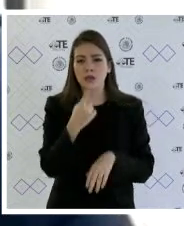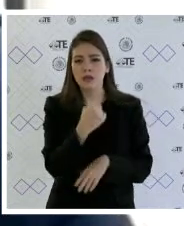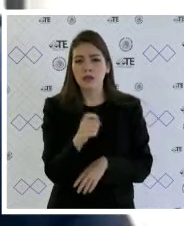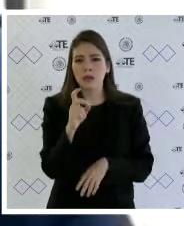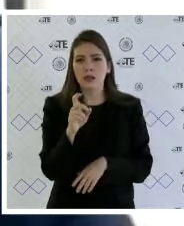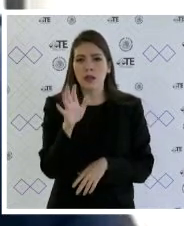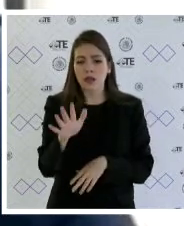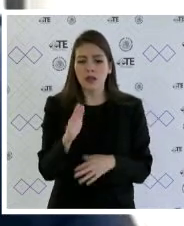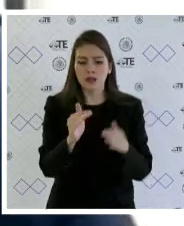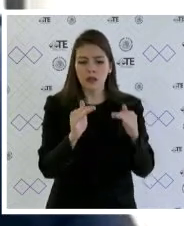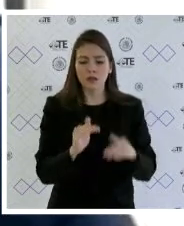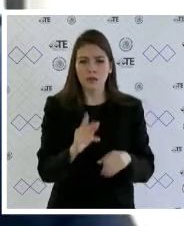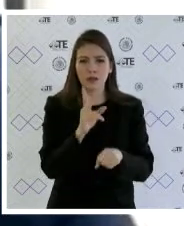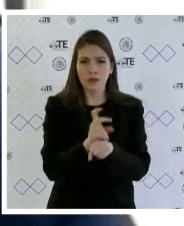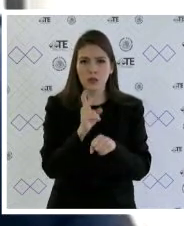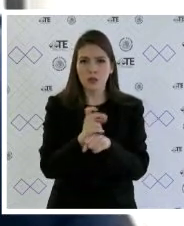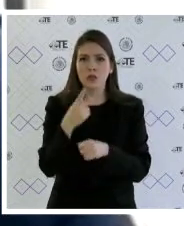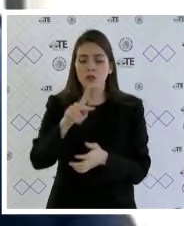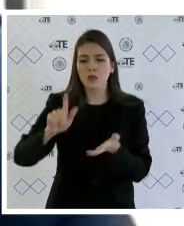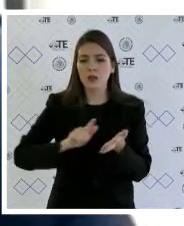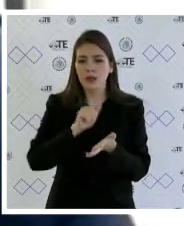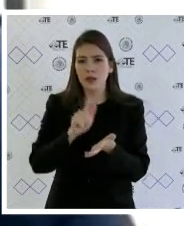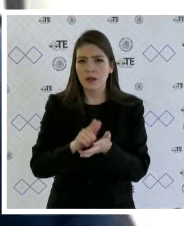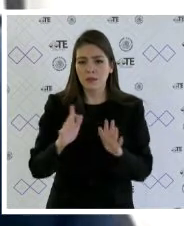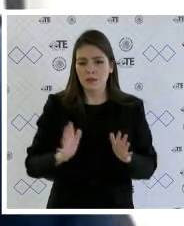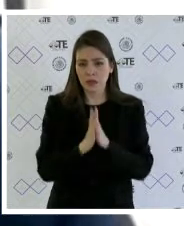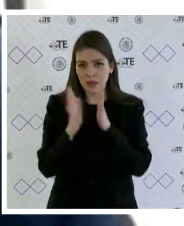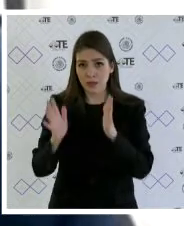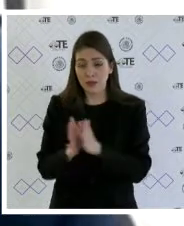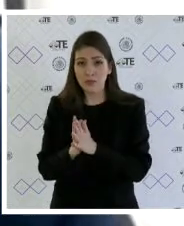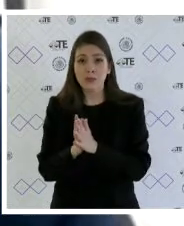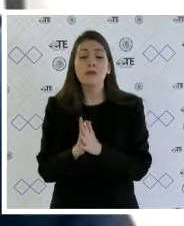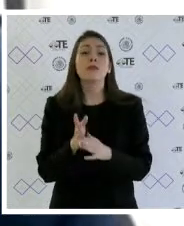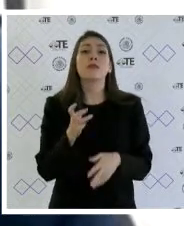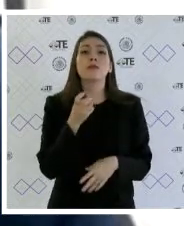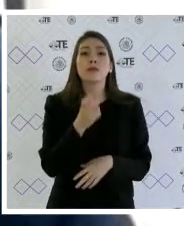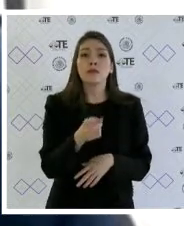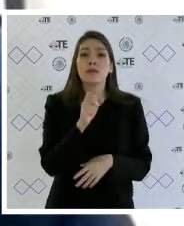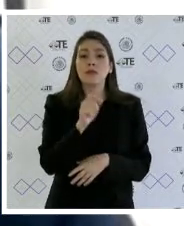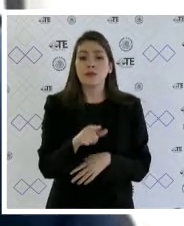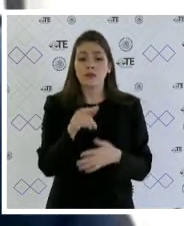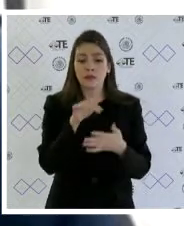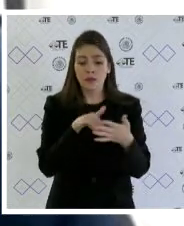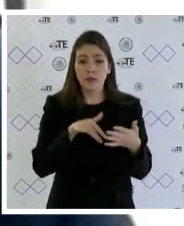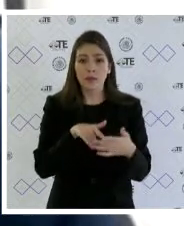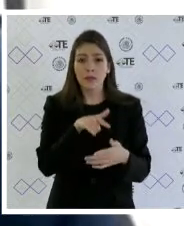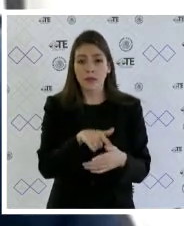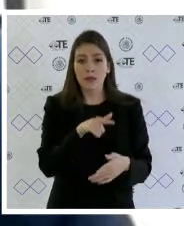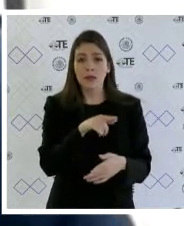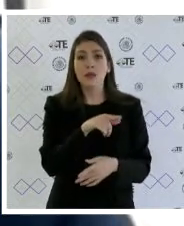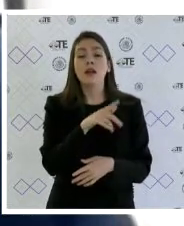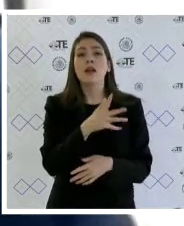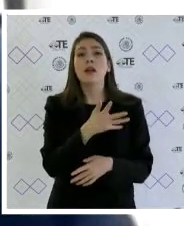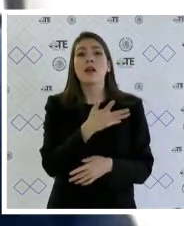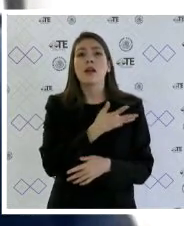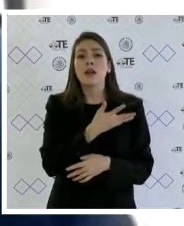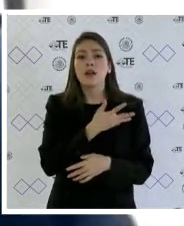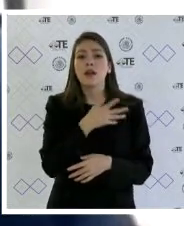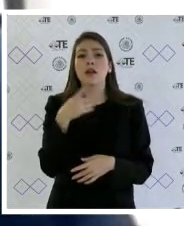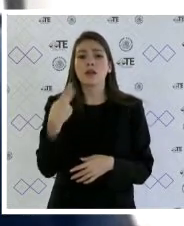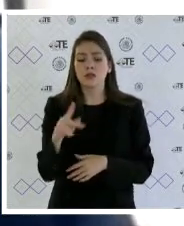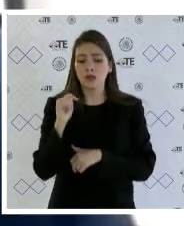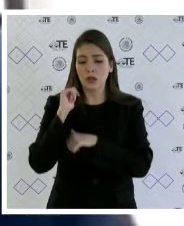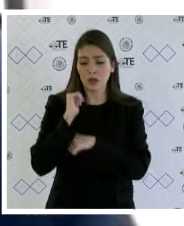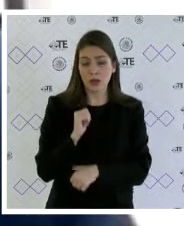la ley de participación ciudadana de esta ciudad aunado al anterior en los proyectos de cuentas se advierte que las medidas ordenadas por la